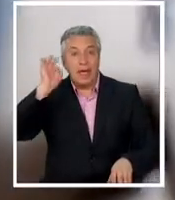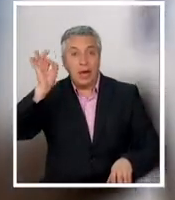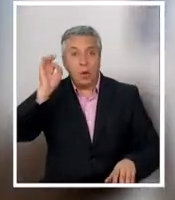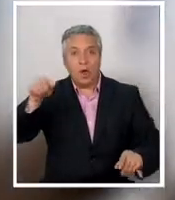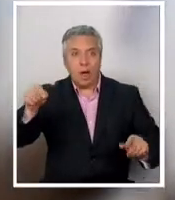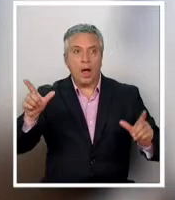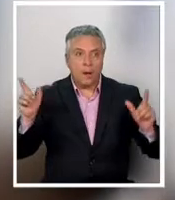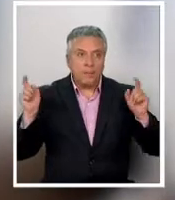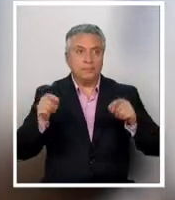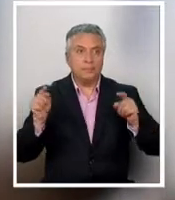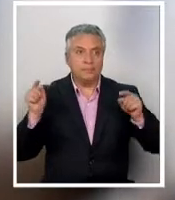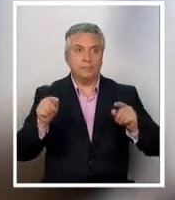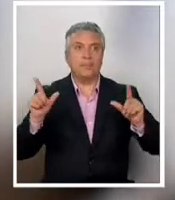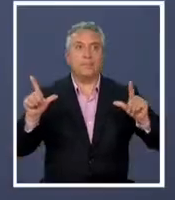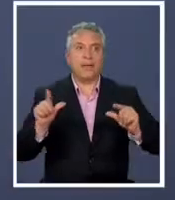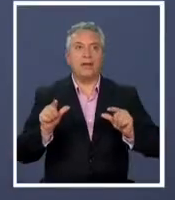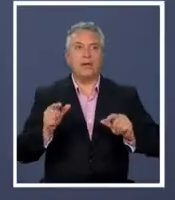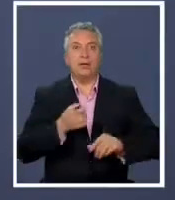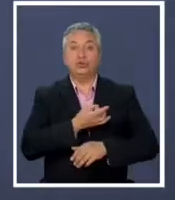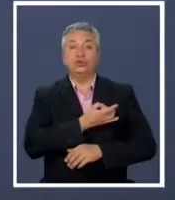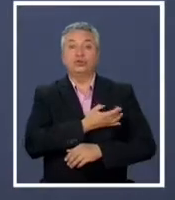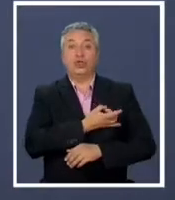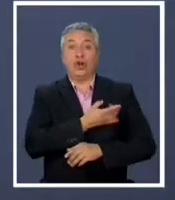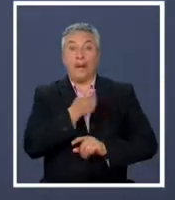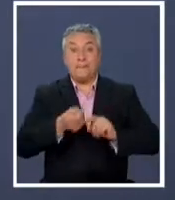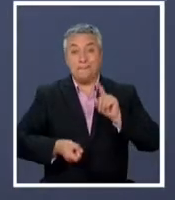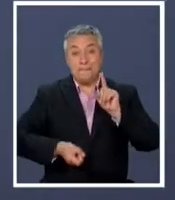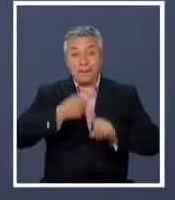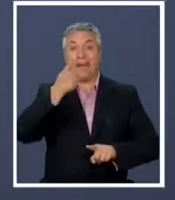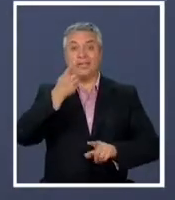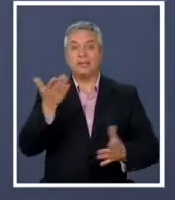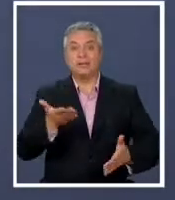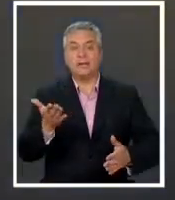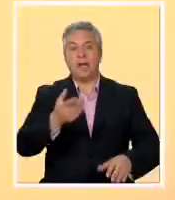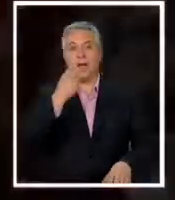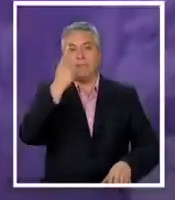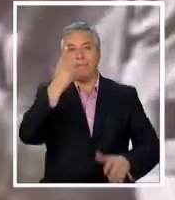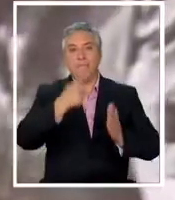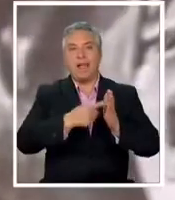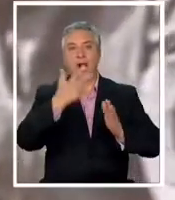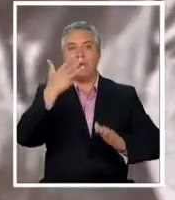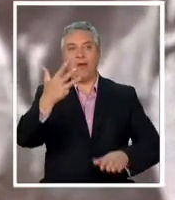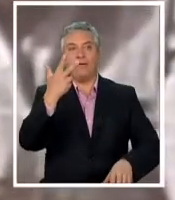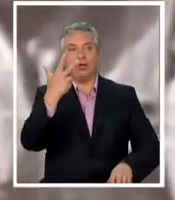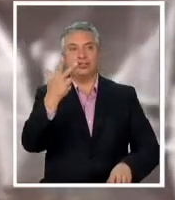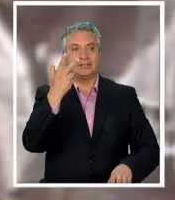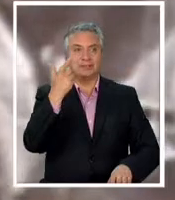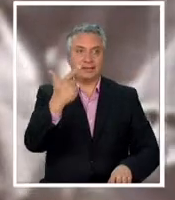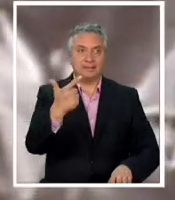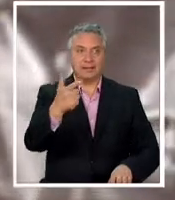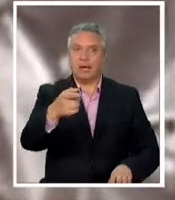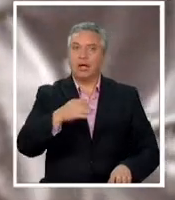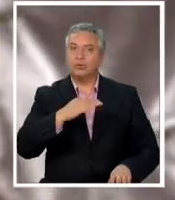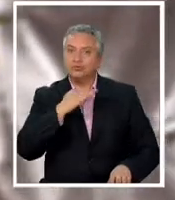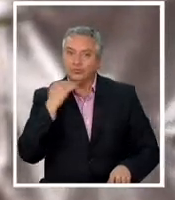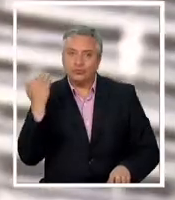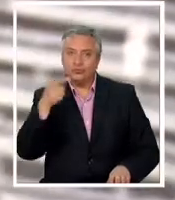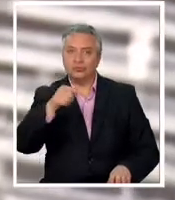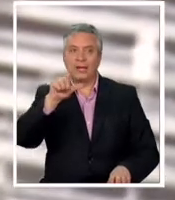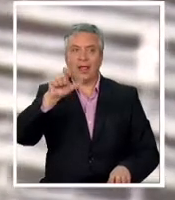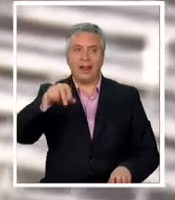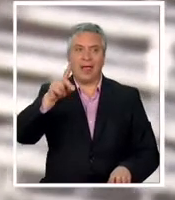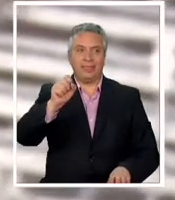son menos el dolor llegó por primera vez ese equipo en 1987 con la temprana muerte de Honorino Landa